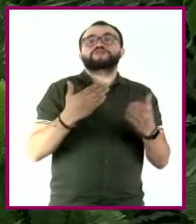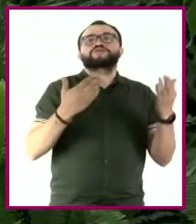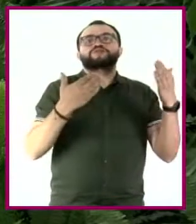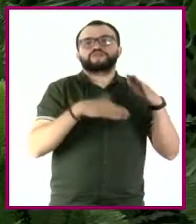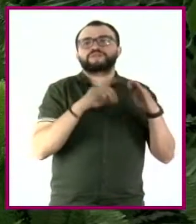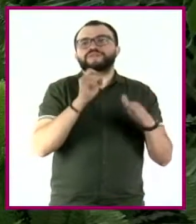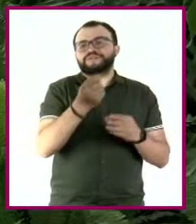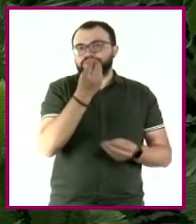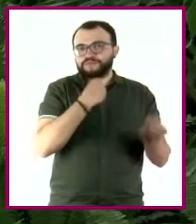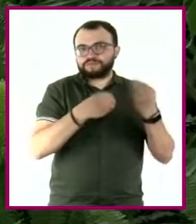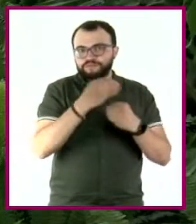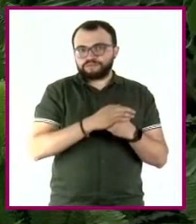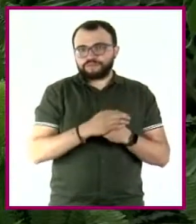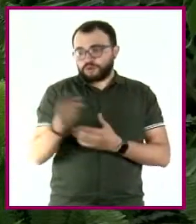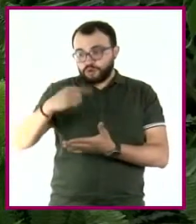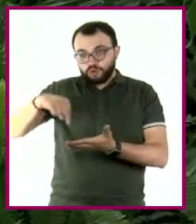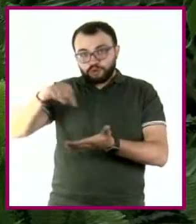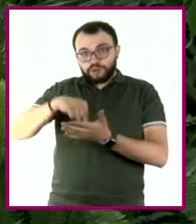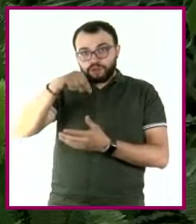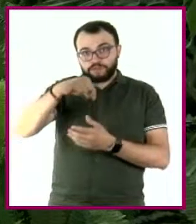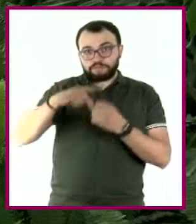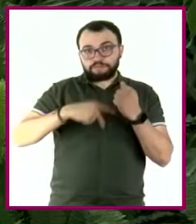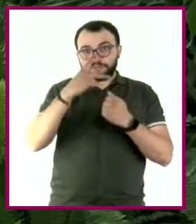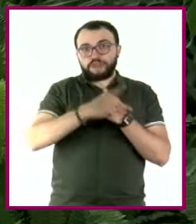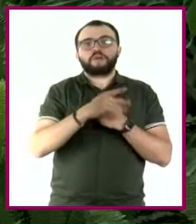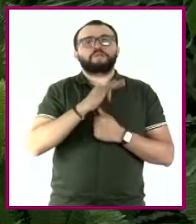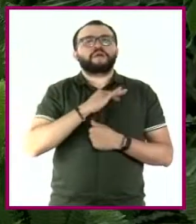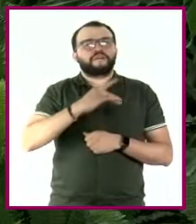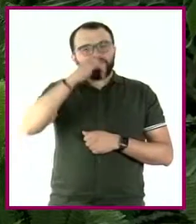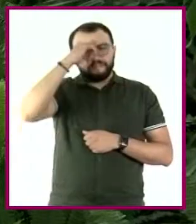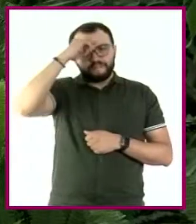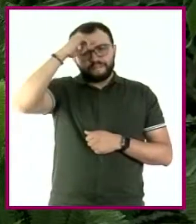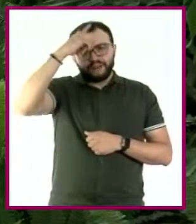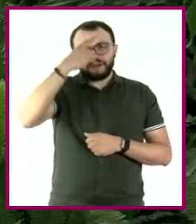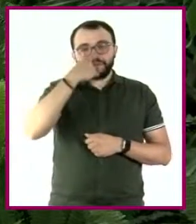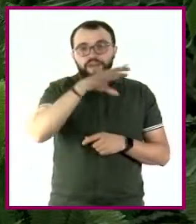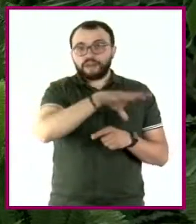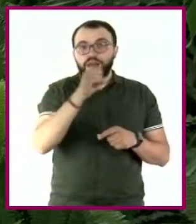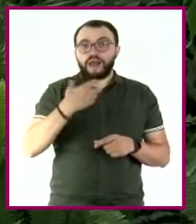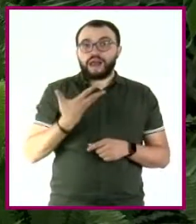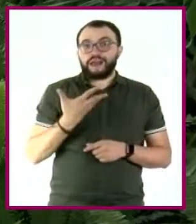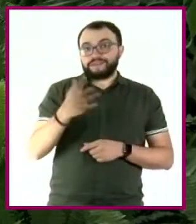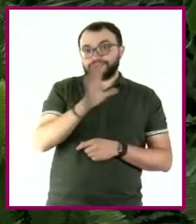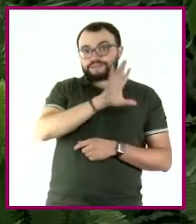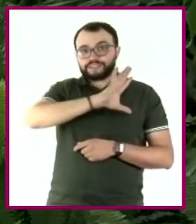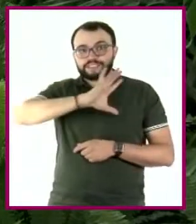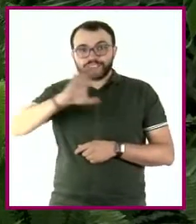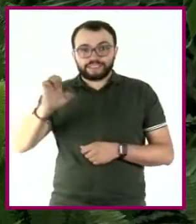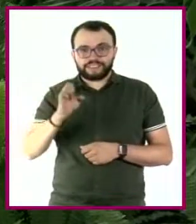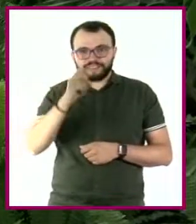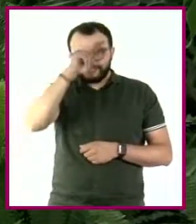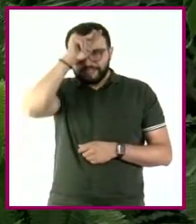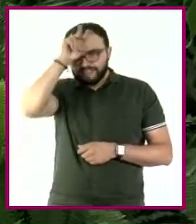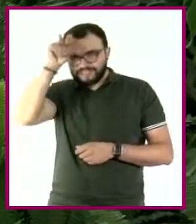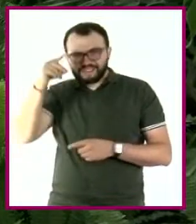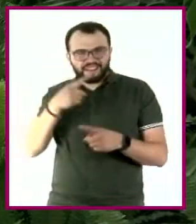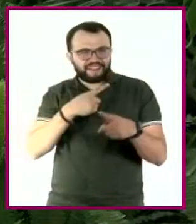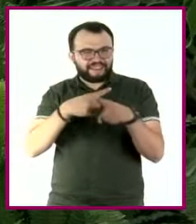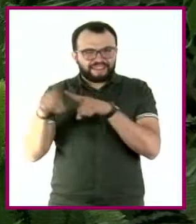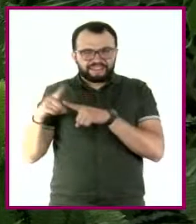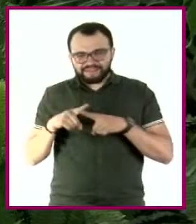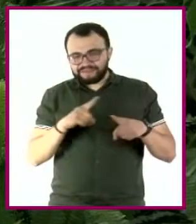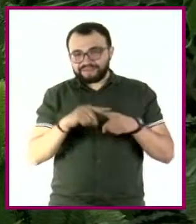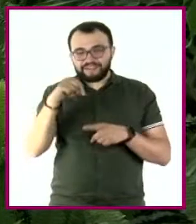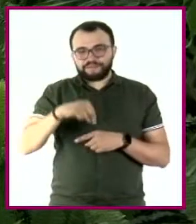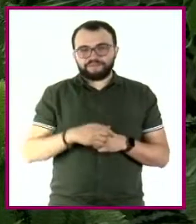nuestro país son muy fáciles de conseguir. De hecho, hay más de 500 especies comestibles en México. Compararemos un platillo de